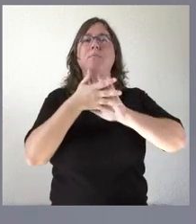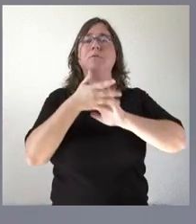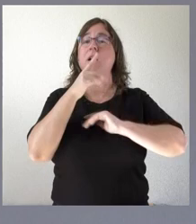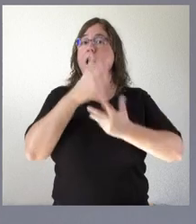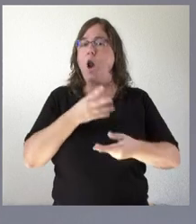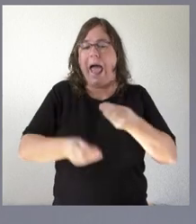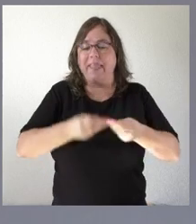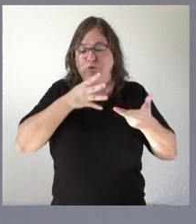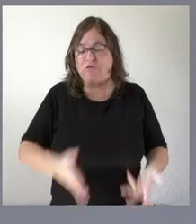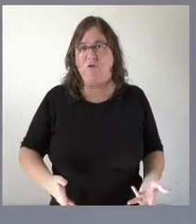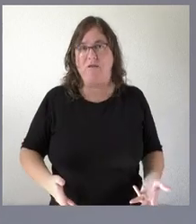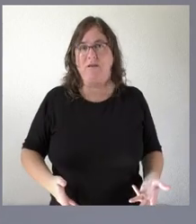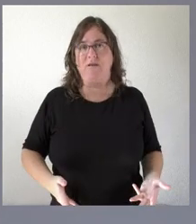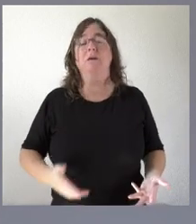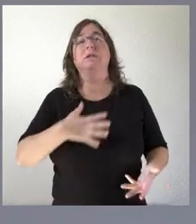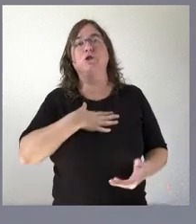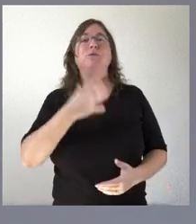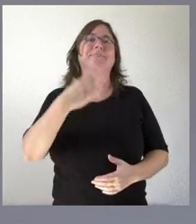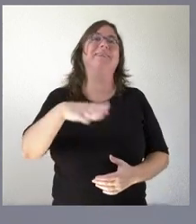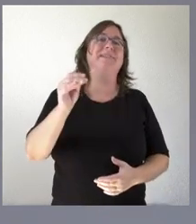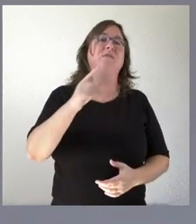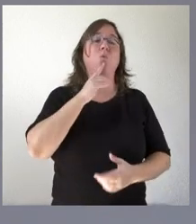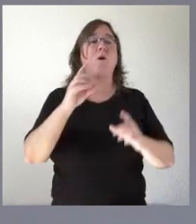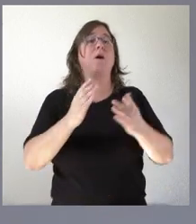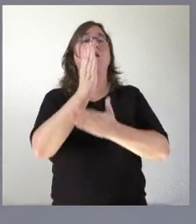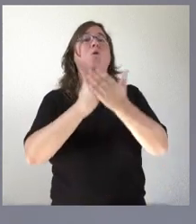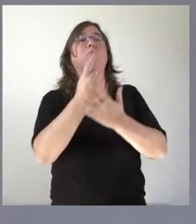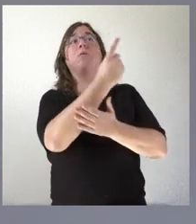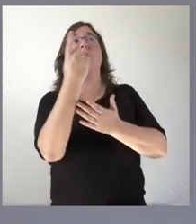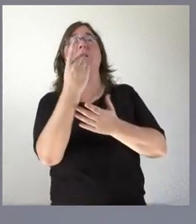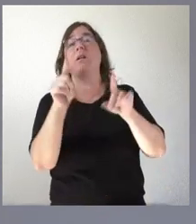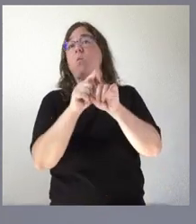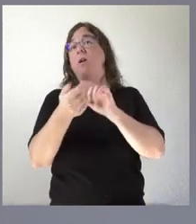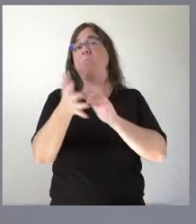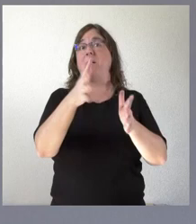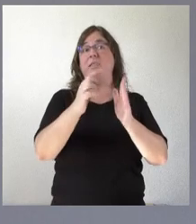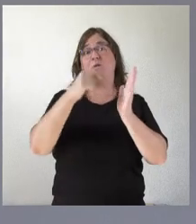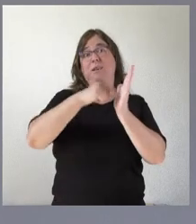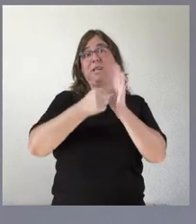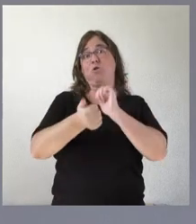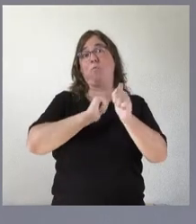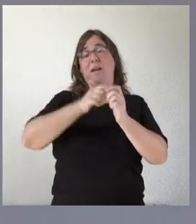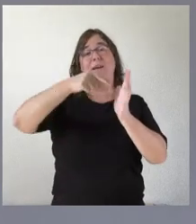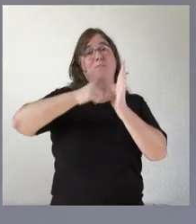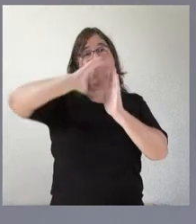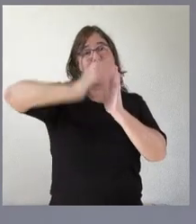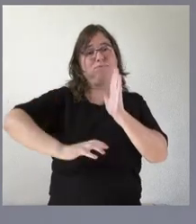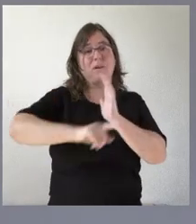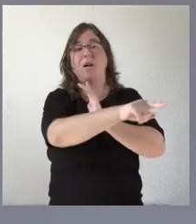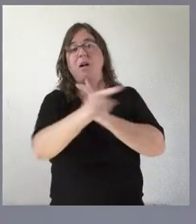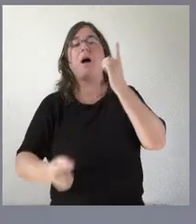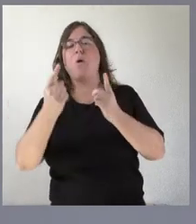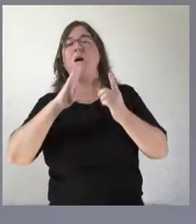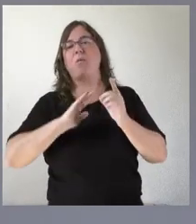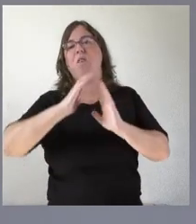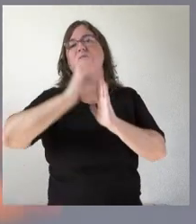estamos haciendo y yo puedo entender también que haya comunidades autónomas que en la misma línea que hace Castilla y León de bajar impuestos también coincidan en la oportunidad en este momento de bajar